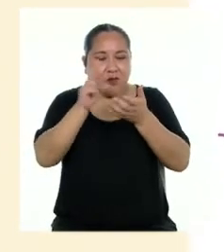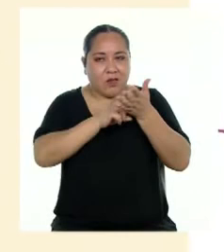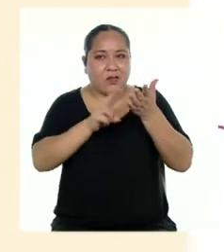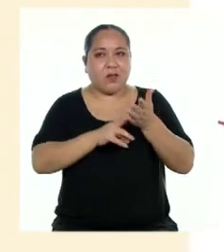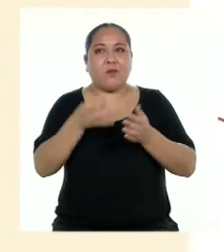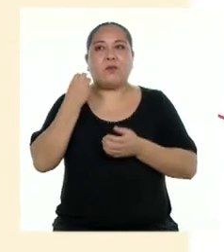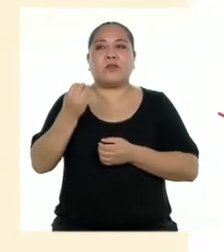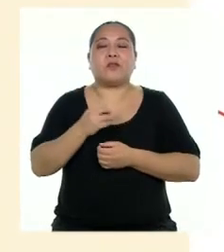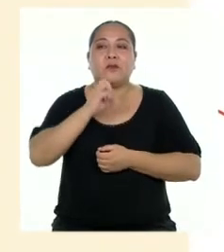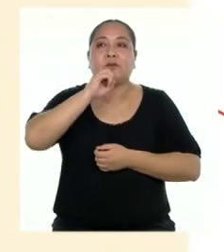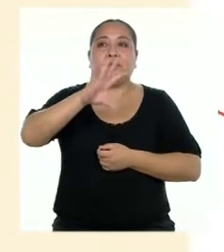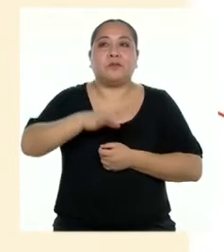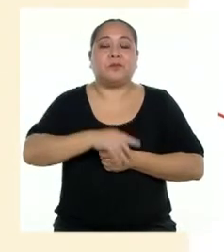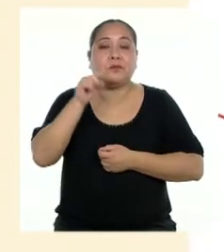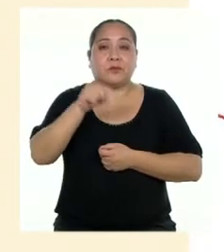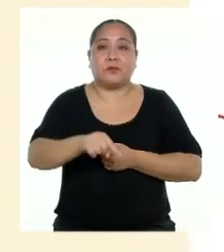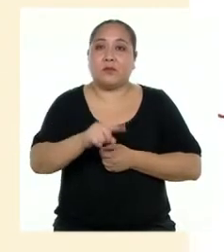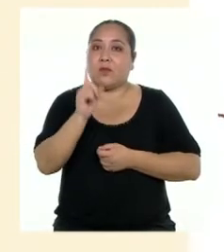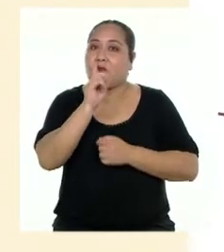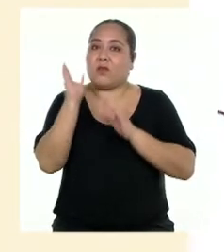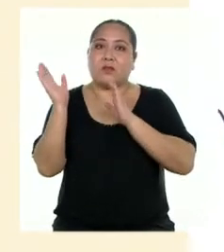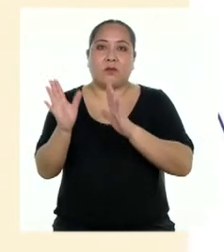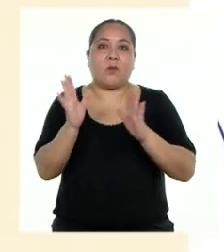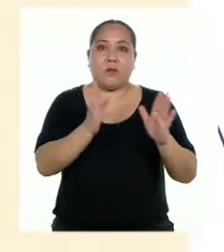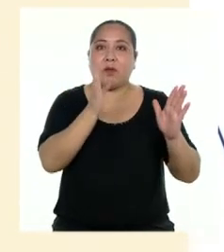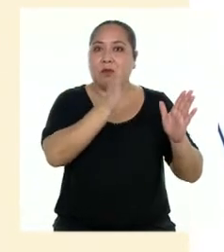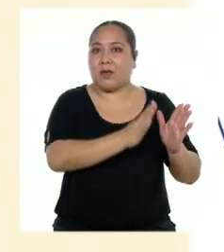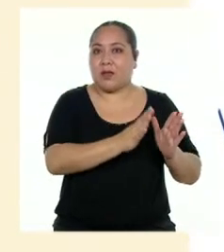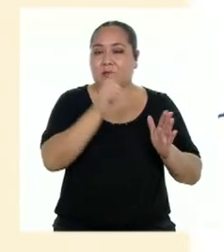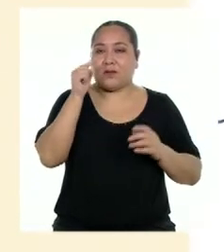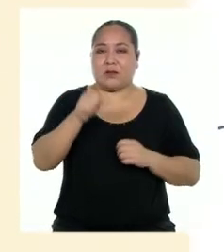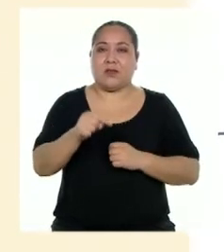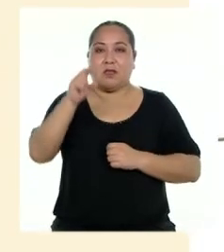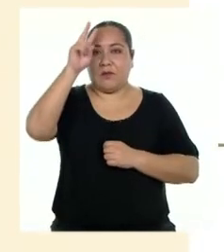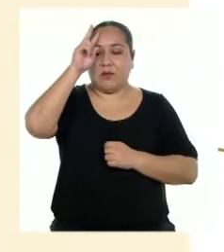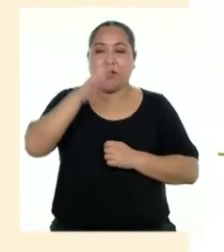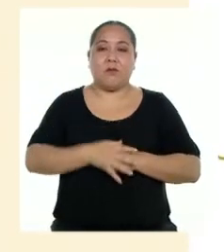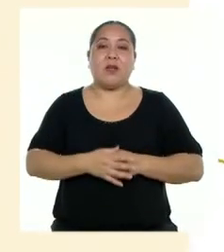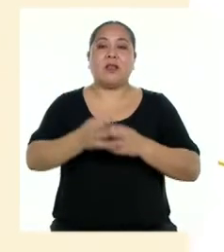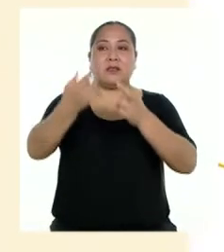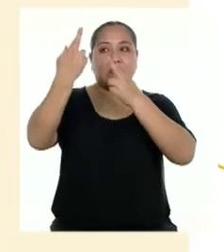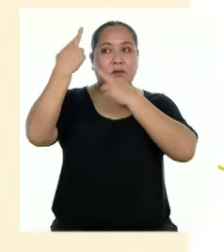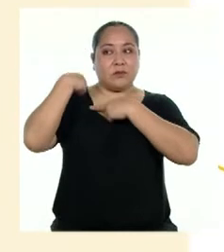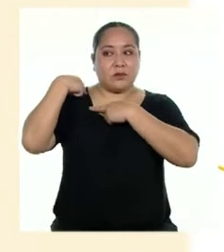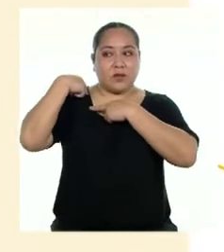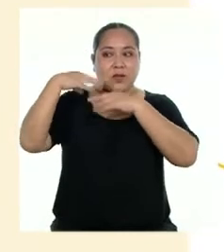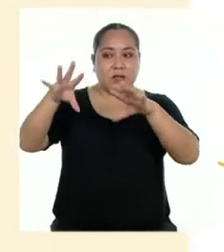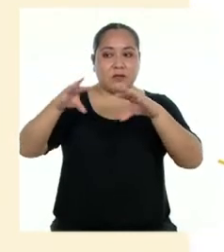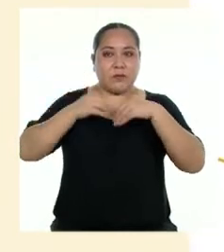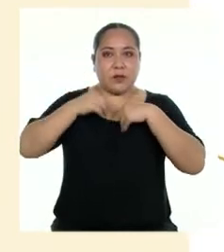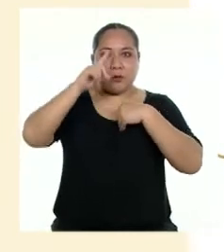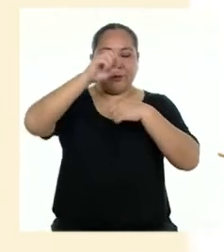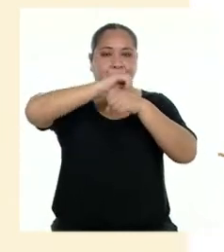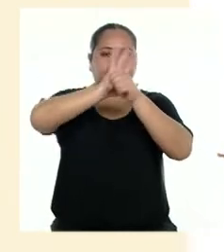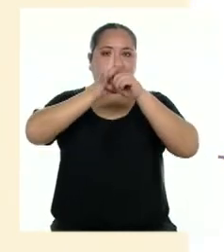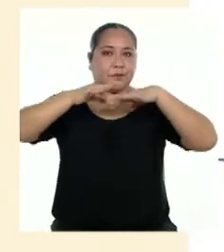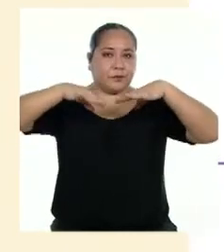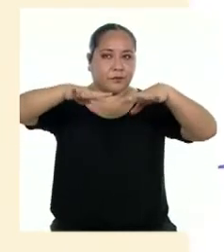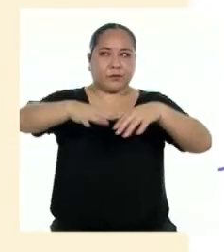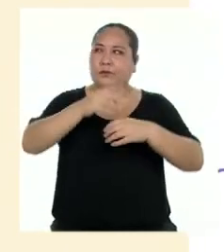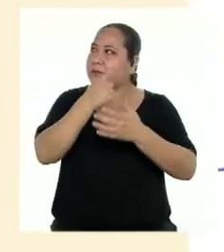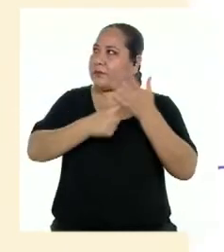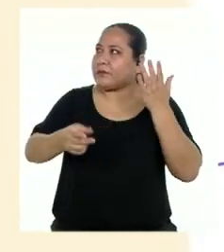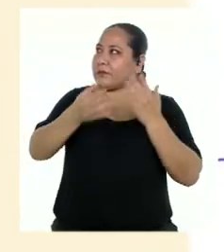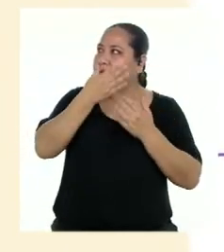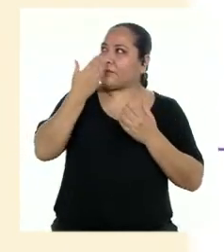porque nos señala que no estábamos preparadas y preparados para hacernos cargo de una pandemia. ¿Y qué se podría